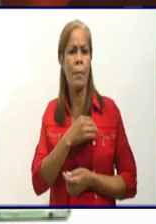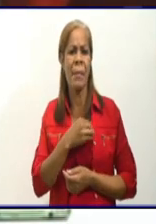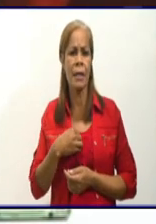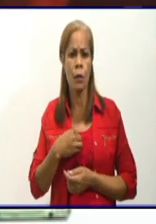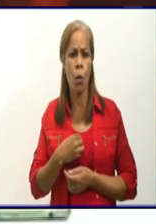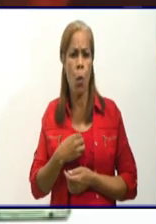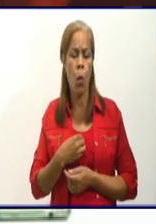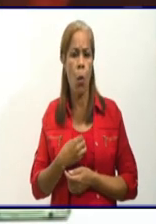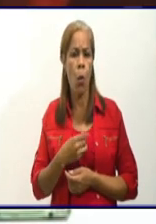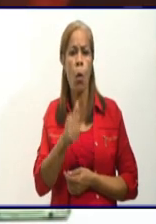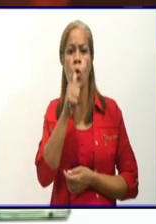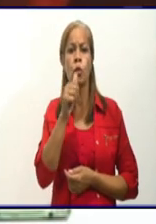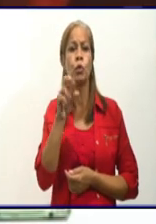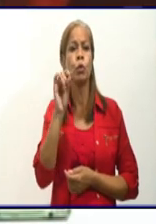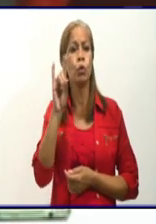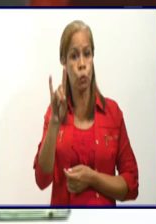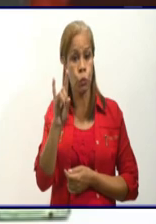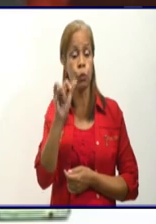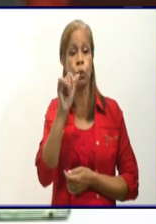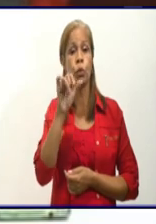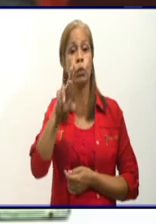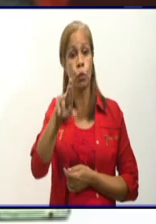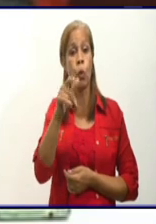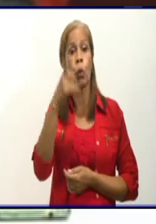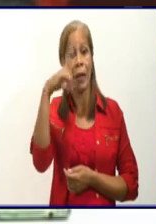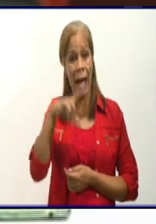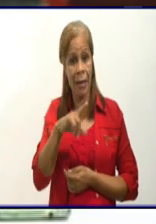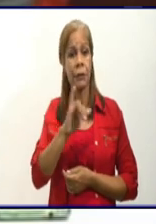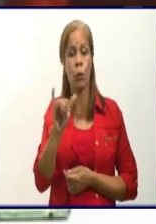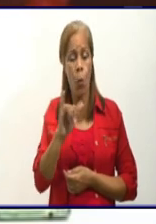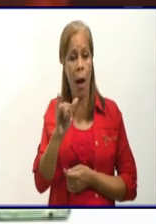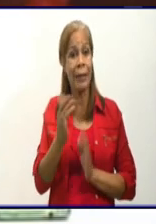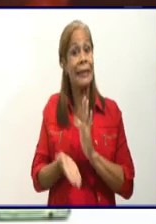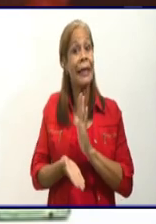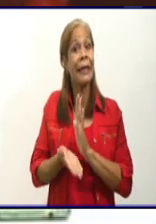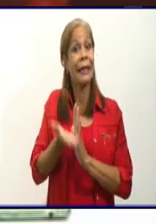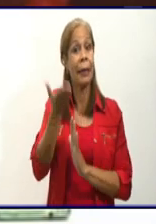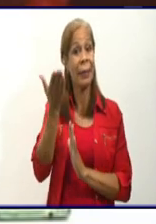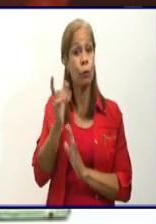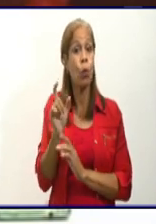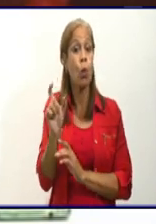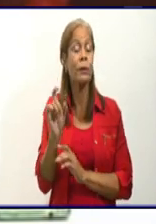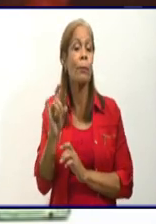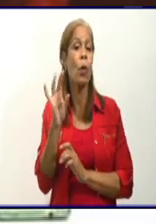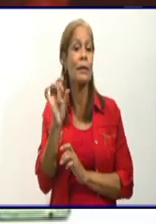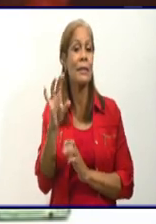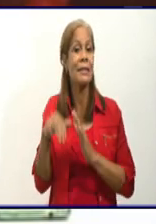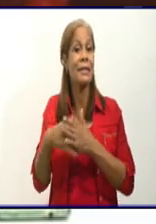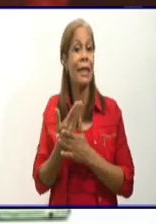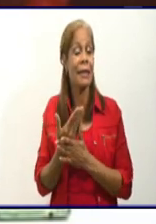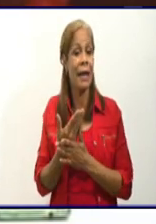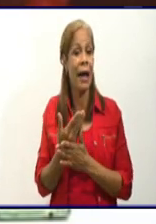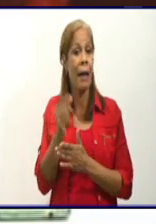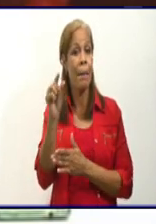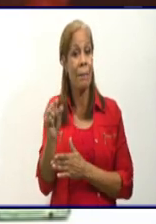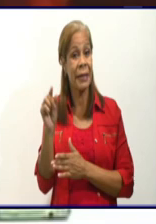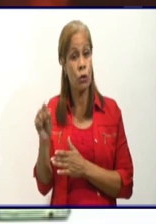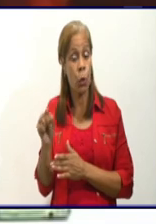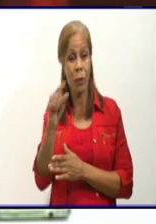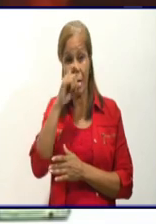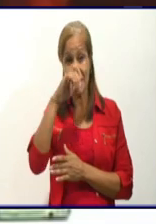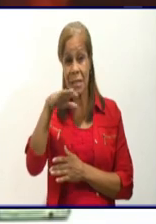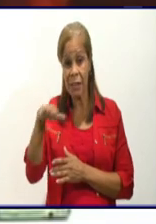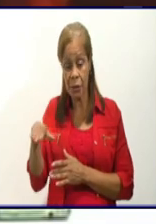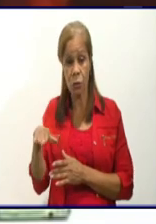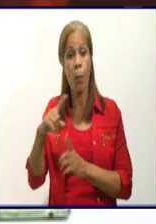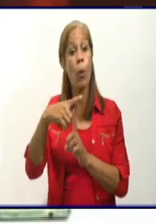habitual conferencia de prensa, el incremento que ha tenido sostenido en los últimos 15 días de casos positivos en edades pediátricas.